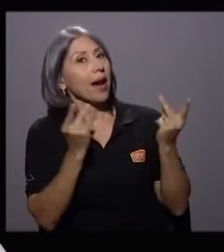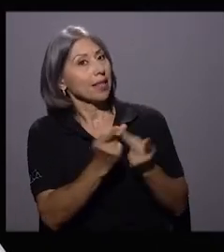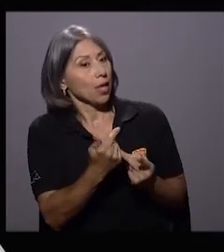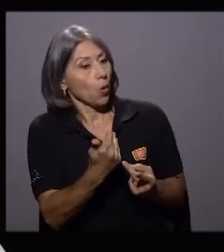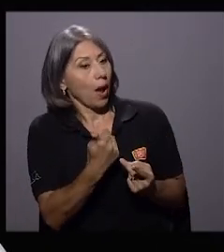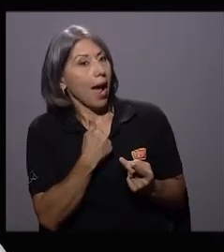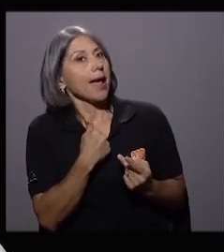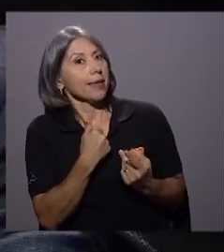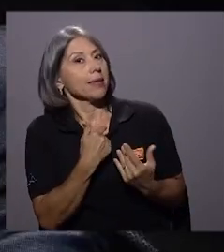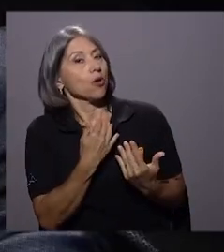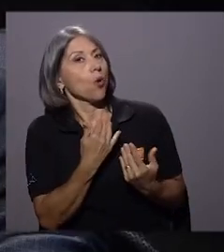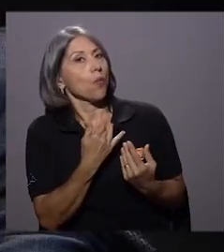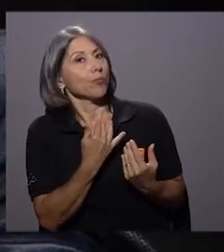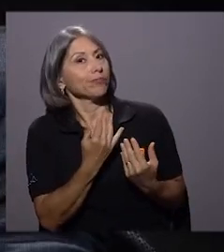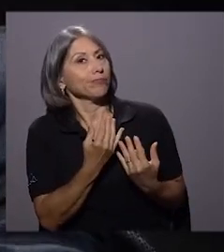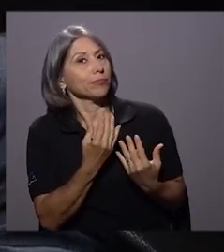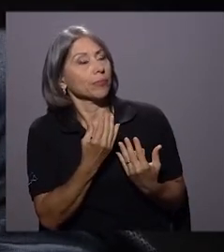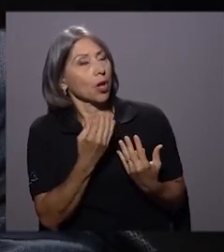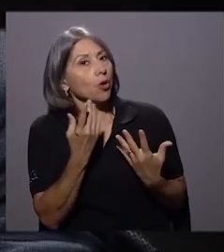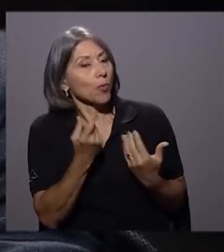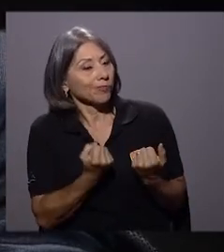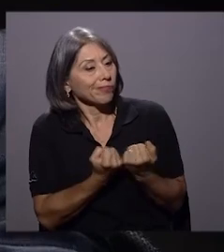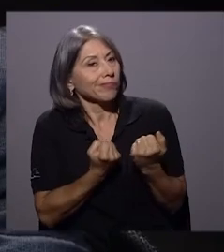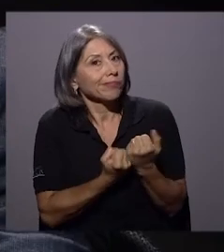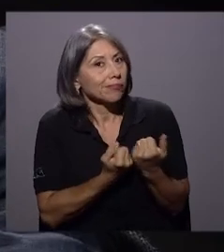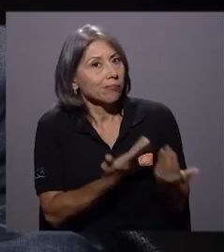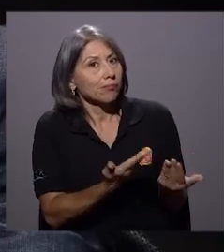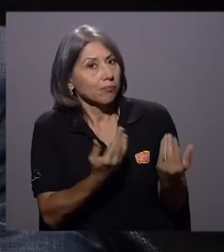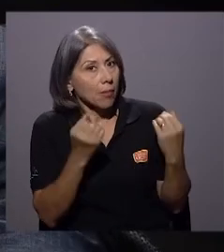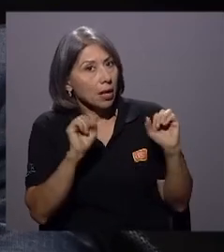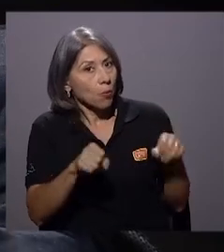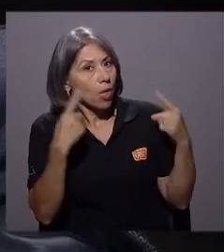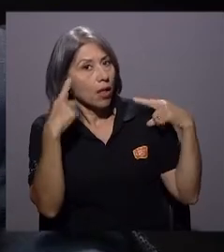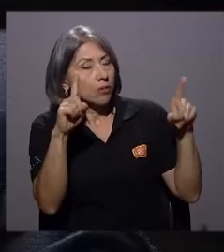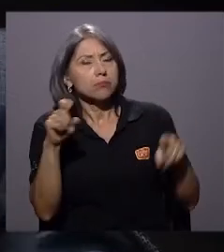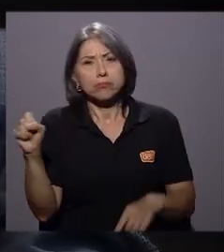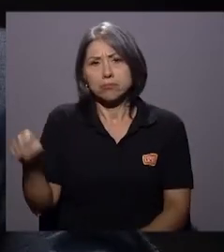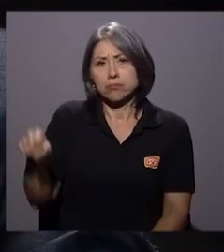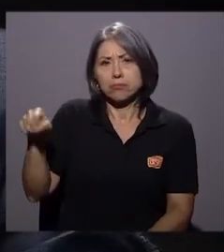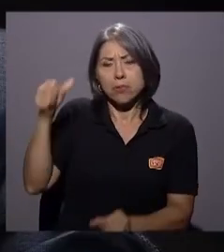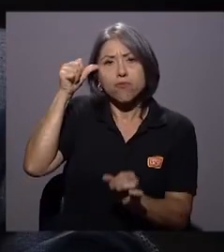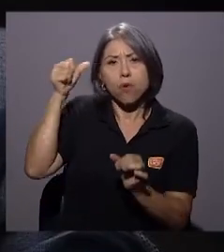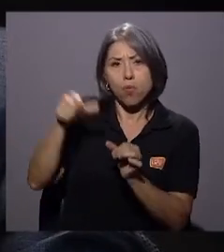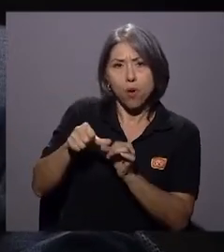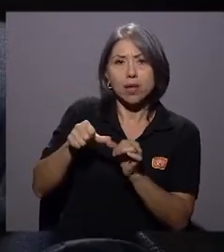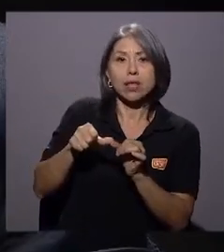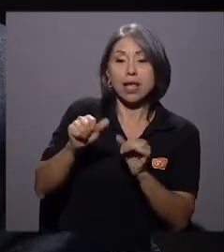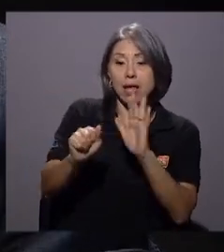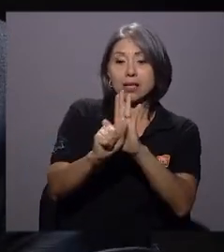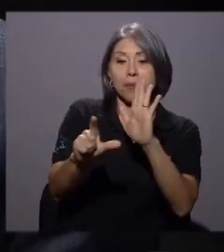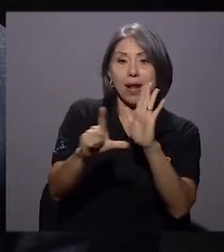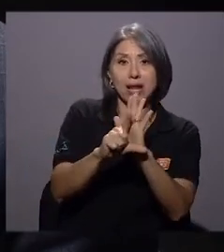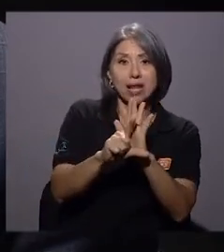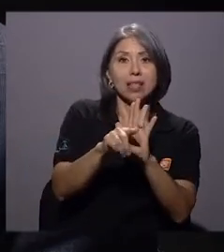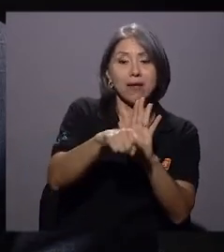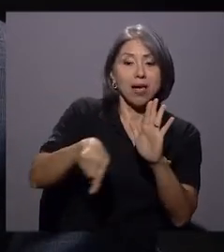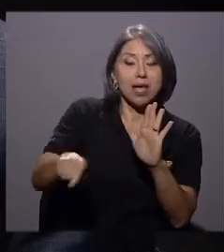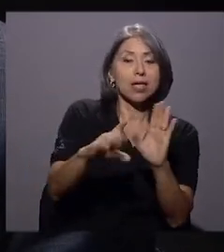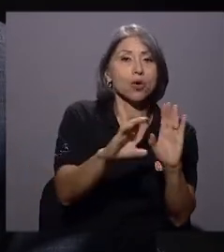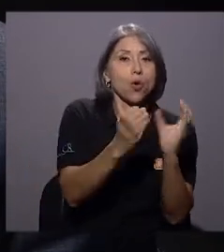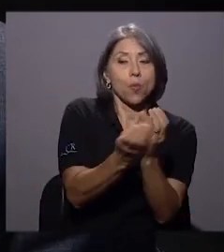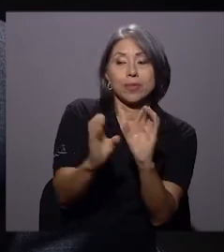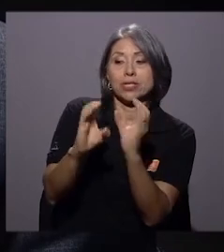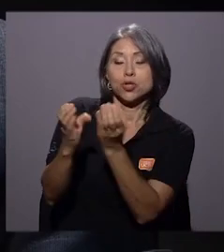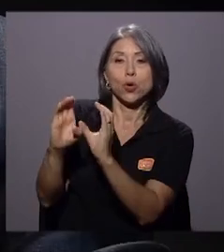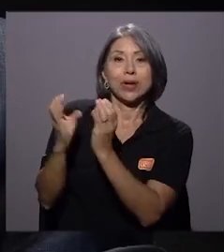esto sea posible también? Bueno, claro, por supuesto, porque recuerde que en las comisiones, en la Asamblea Legislativa hay representación de los partidos. La